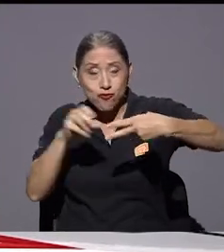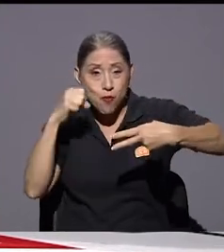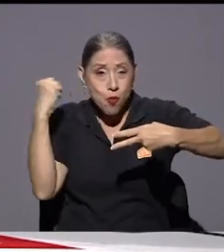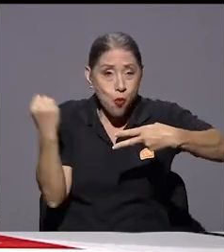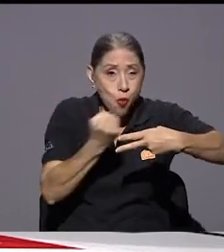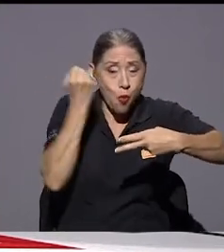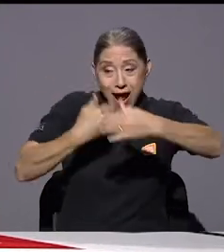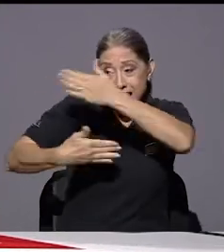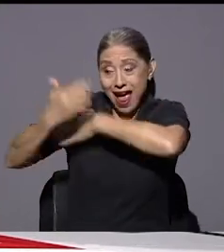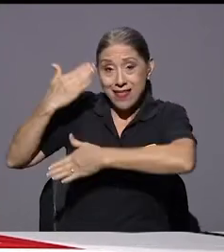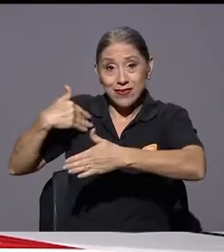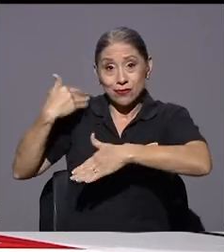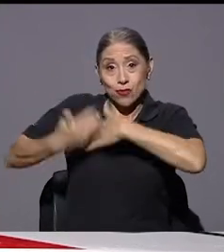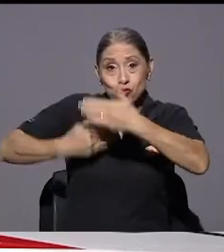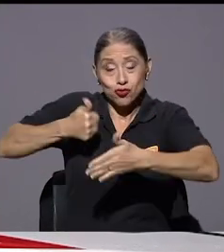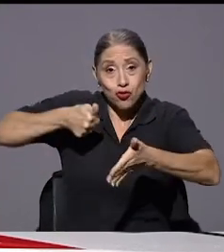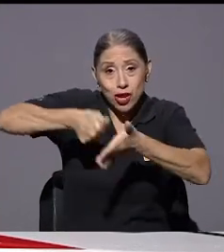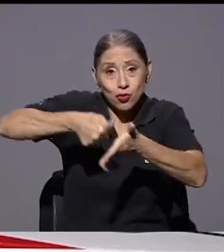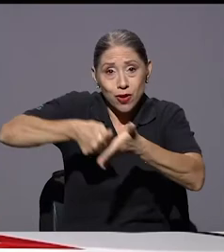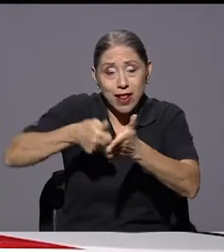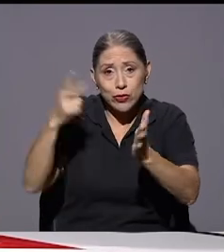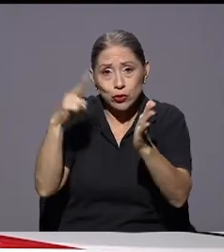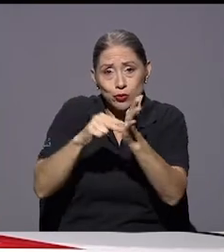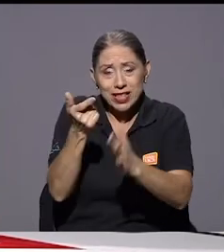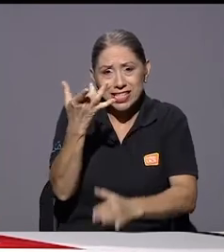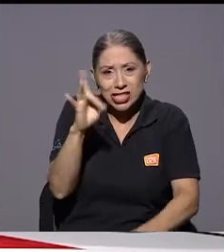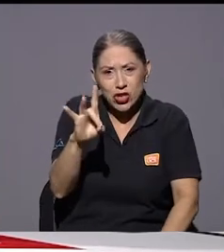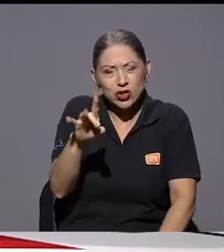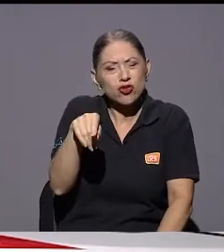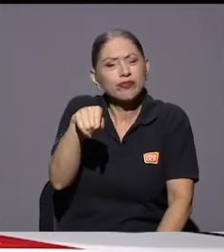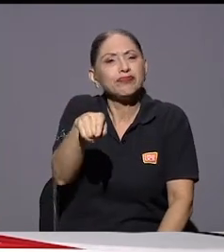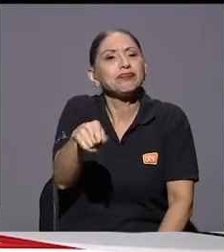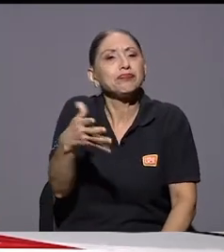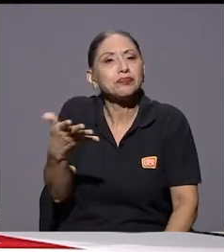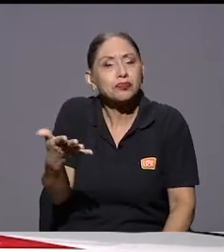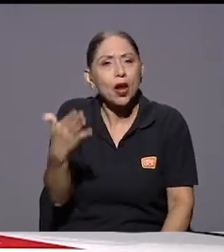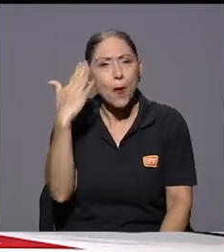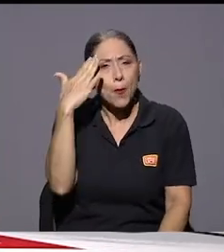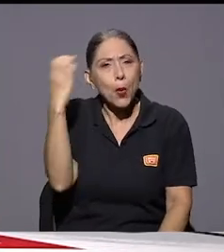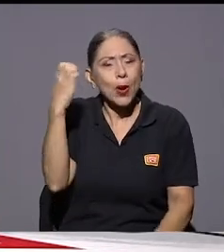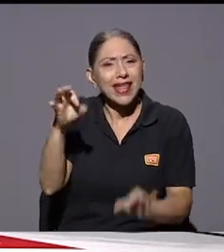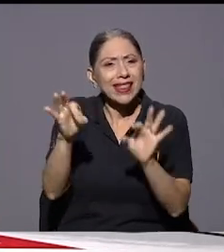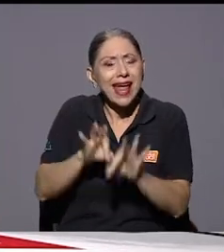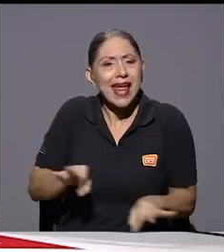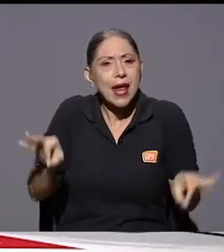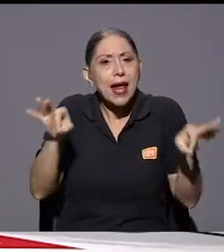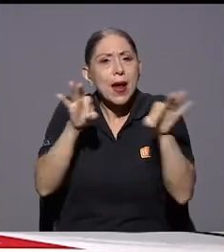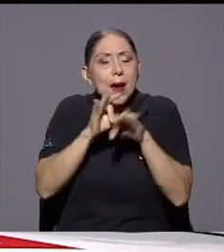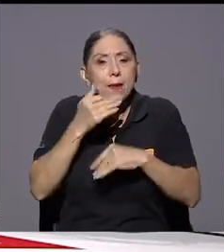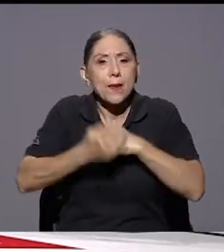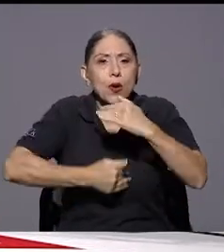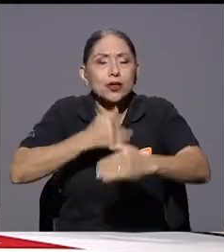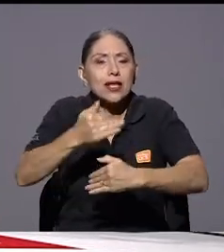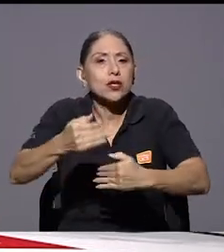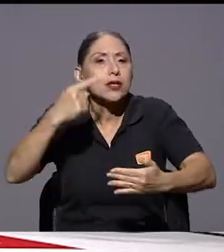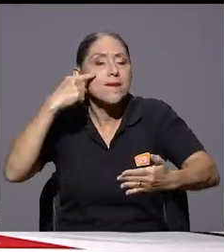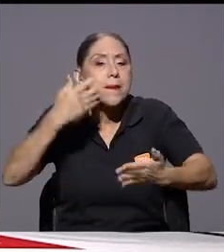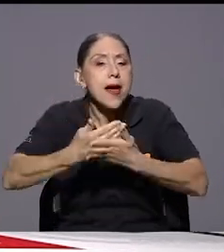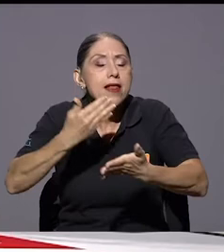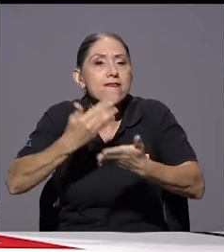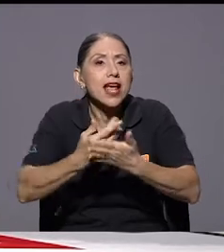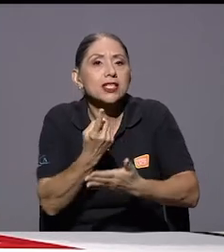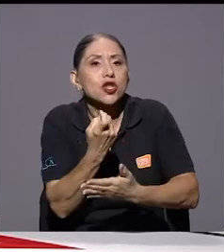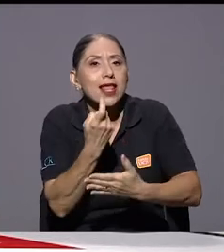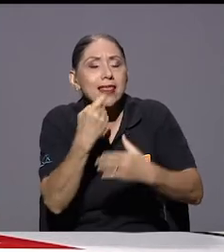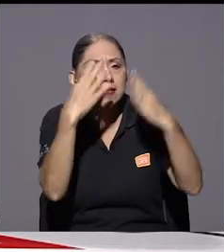y bueno tengo que hablar de esa elección ¿por qué es tan importante estos procesos de verificación de desinformación